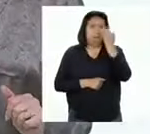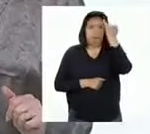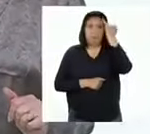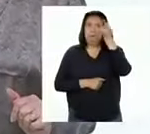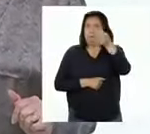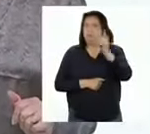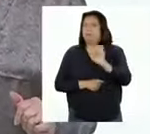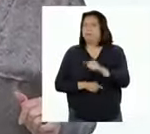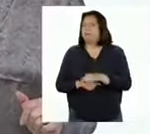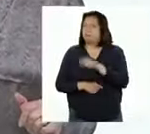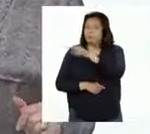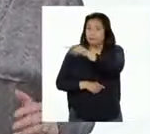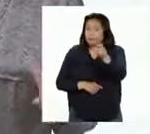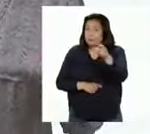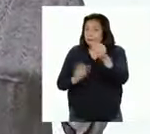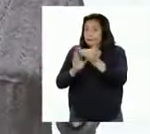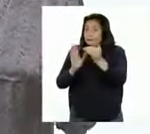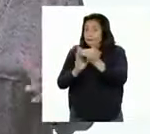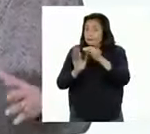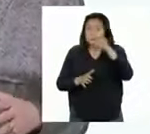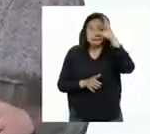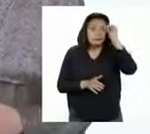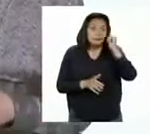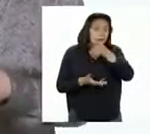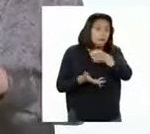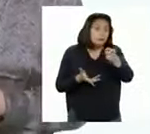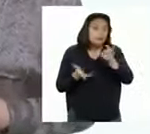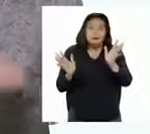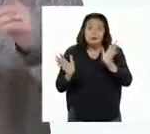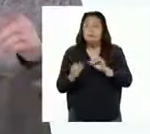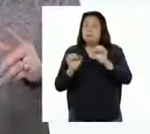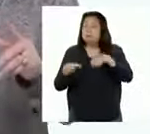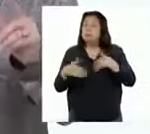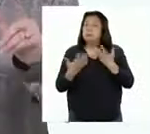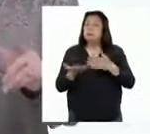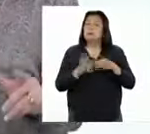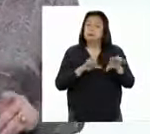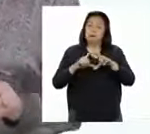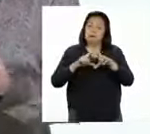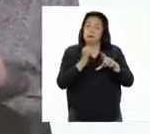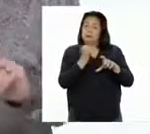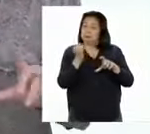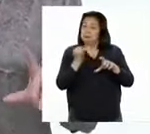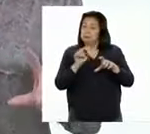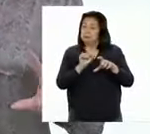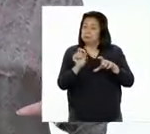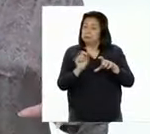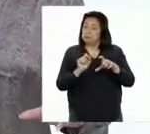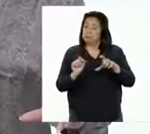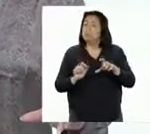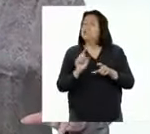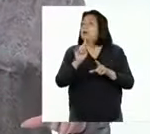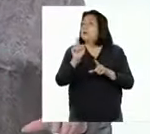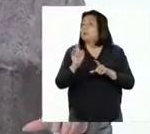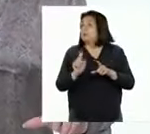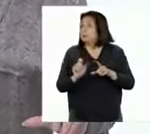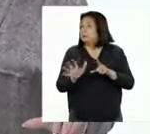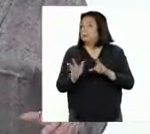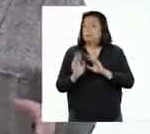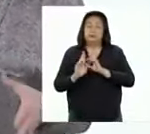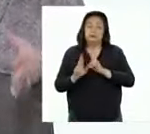ideas, Patti. Ustedes en casa, chicas y chicos, pueden diseñar sus tarjetas ubicando las preguntas,